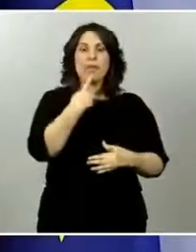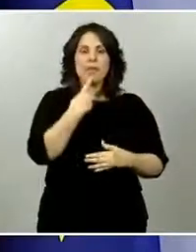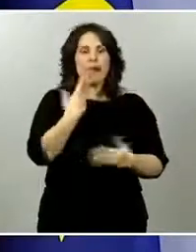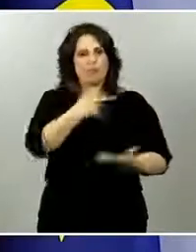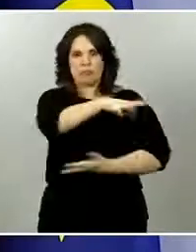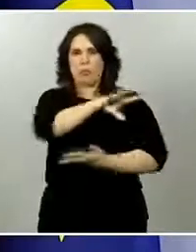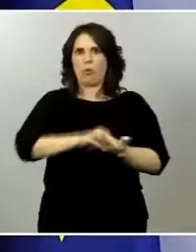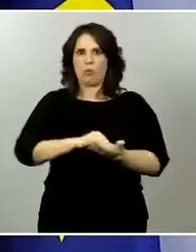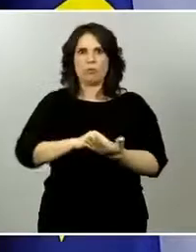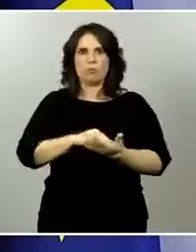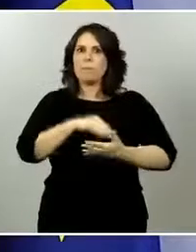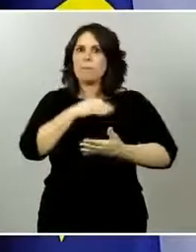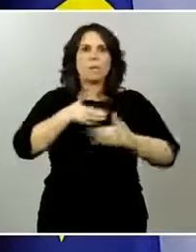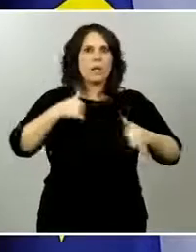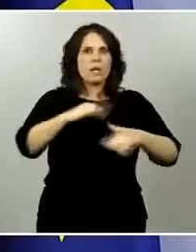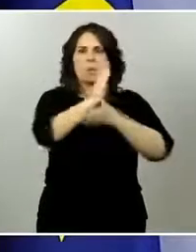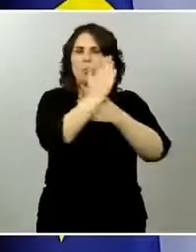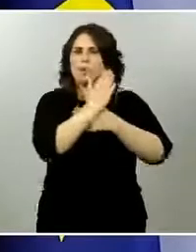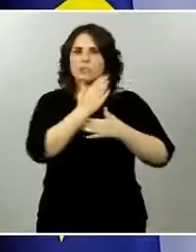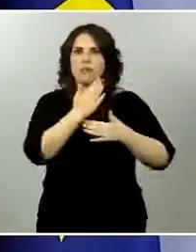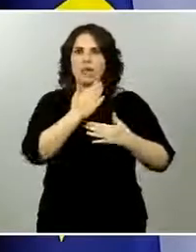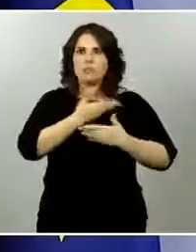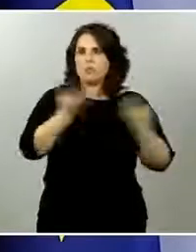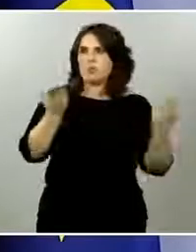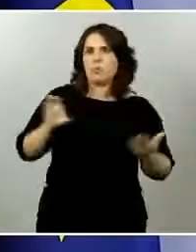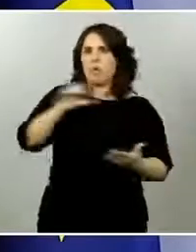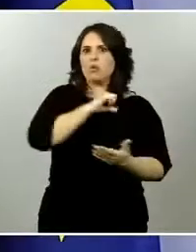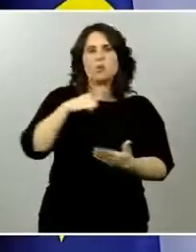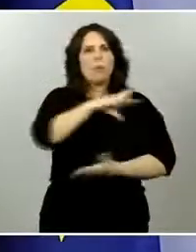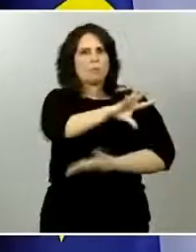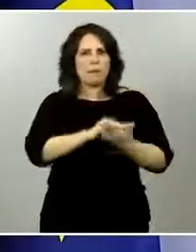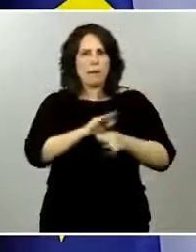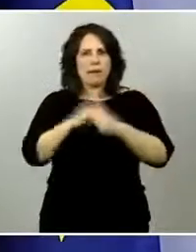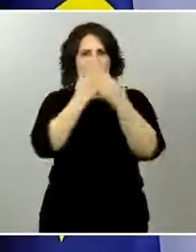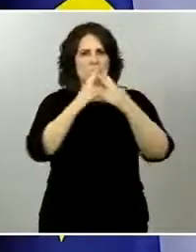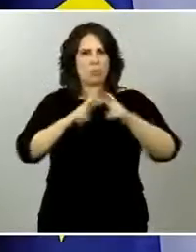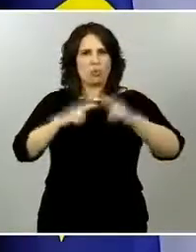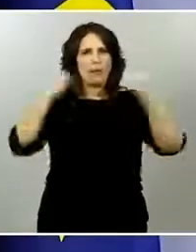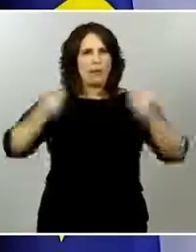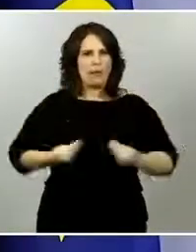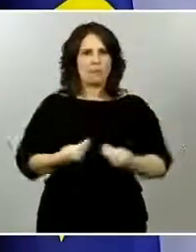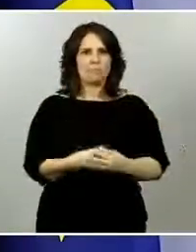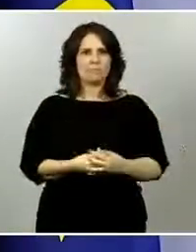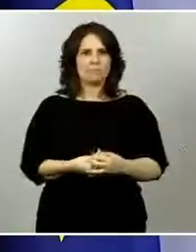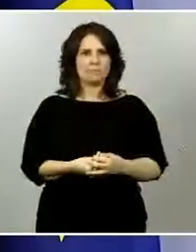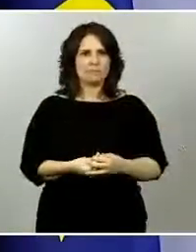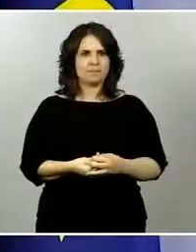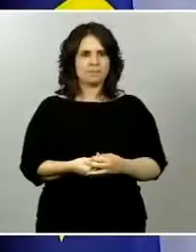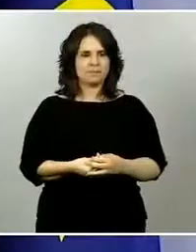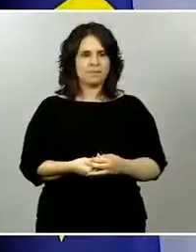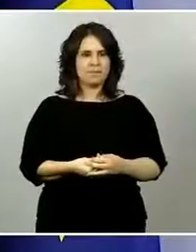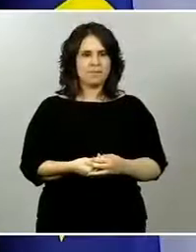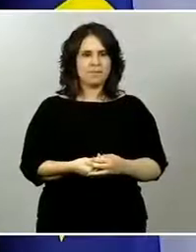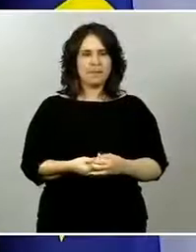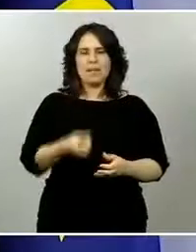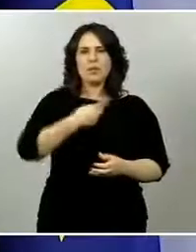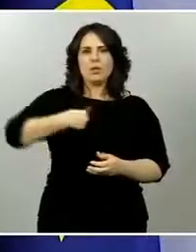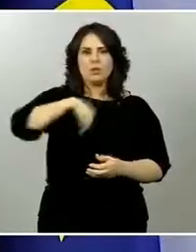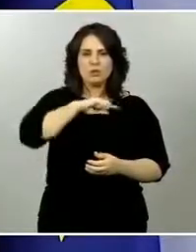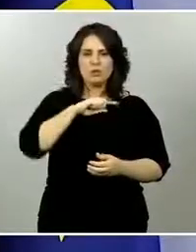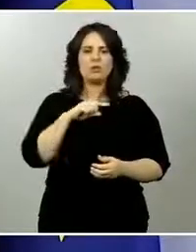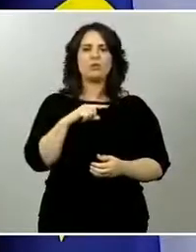nos trasladen en este caso la comunidad autónoma de Extremadura por el anuncio que usted me comenta que ha hecho su presidente y así lo haremos también con cualquier otra